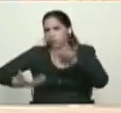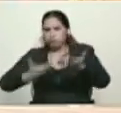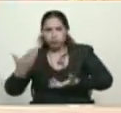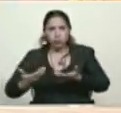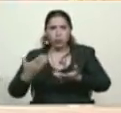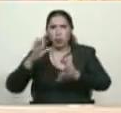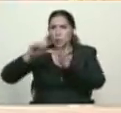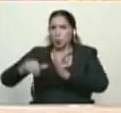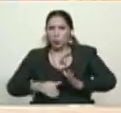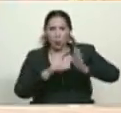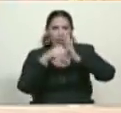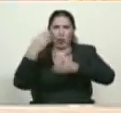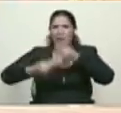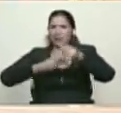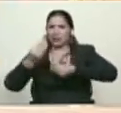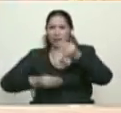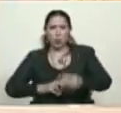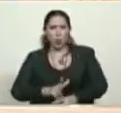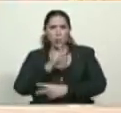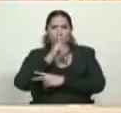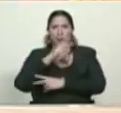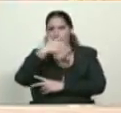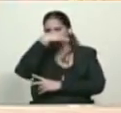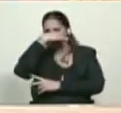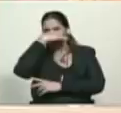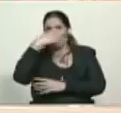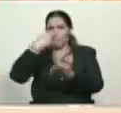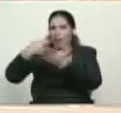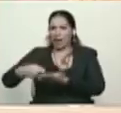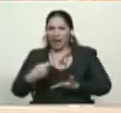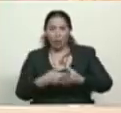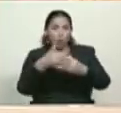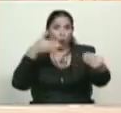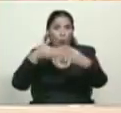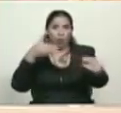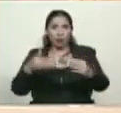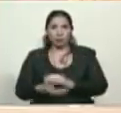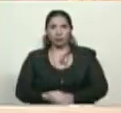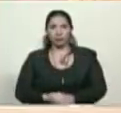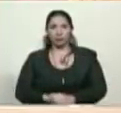asaltando y haciendo actos de vandalismo que son pagados con dólares. Entonces,